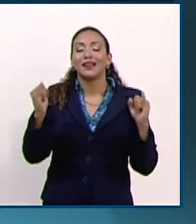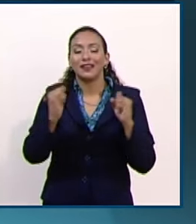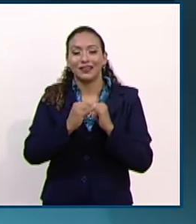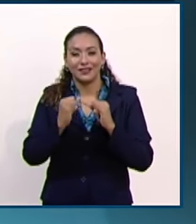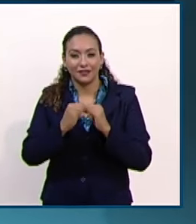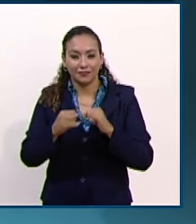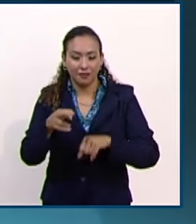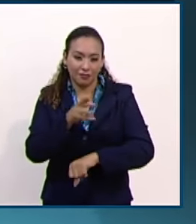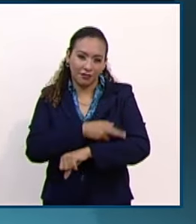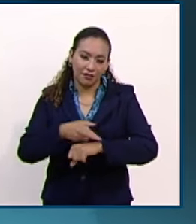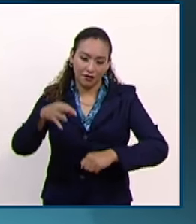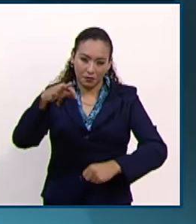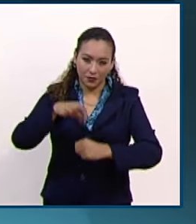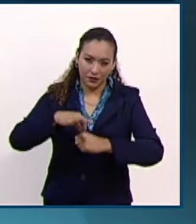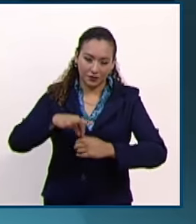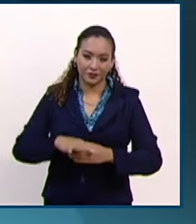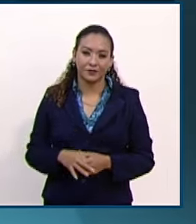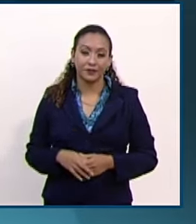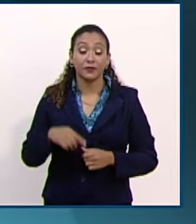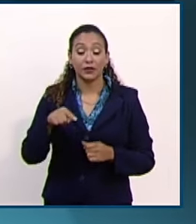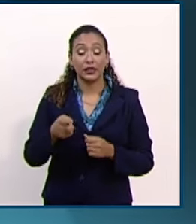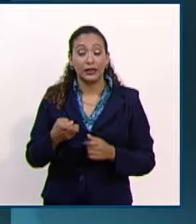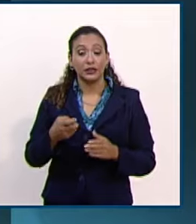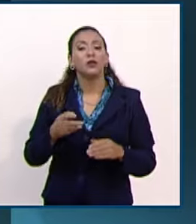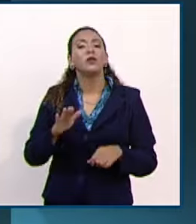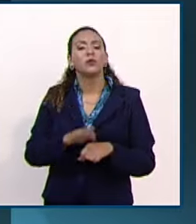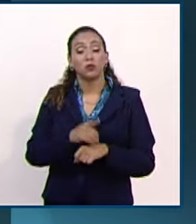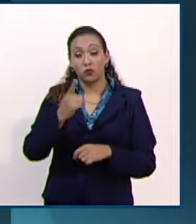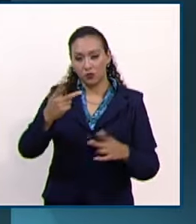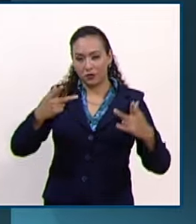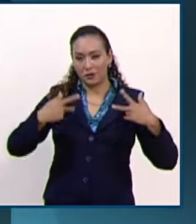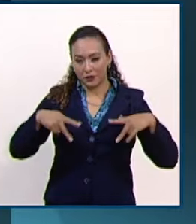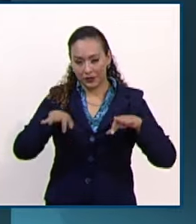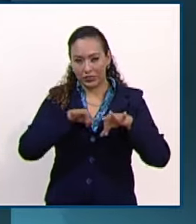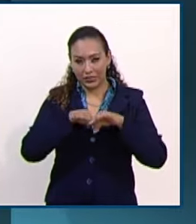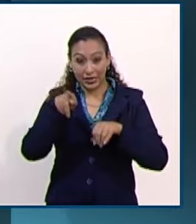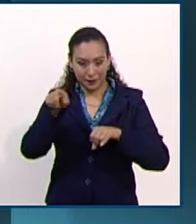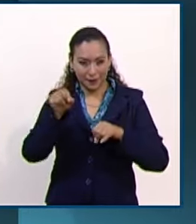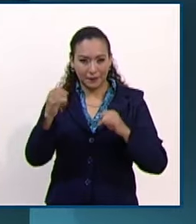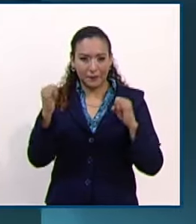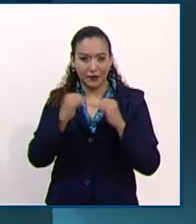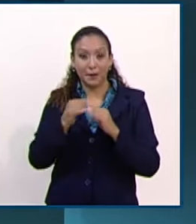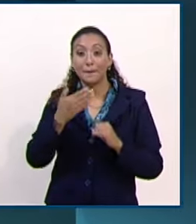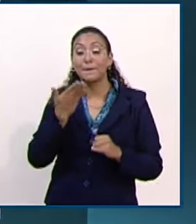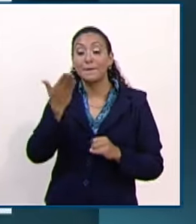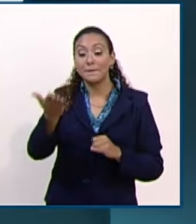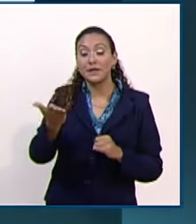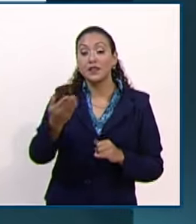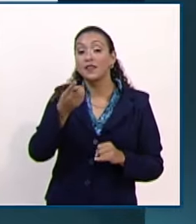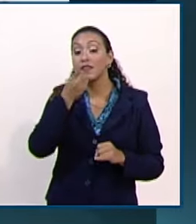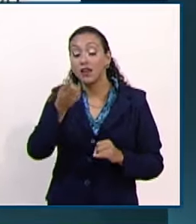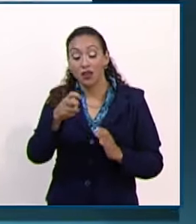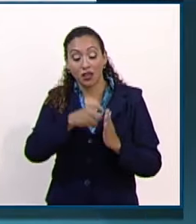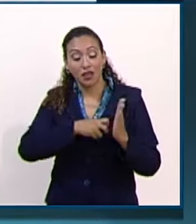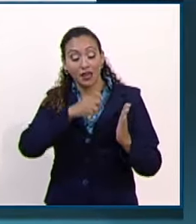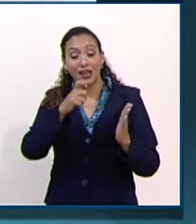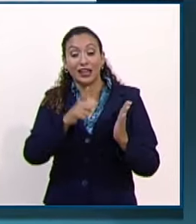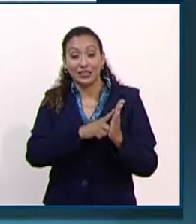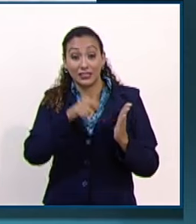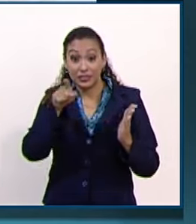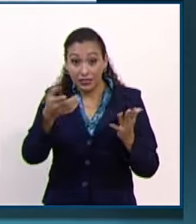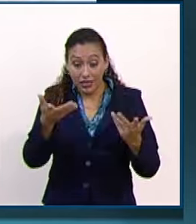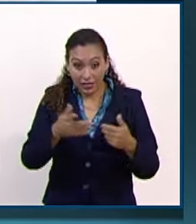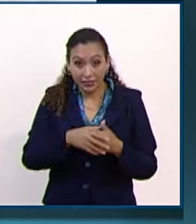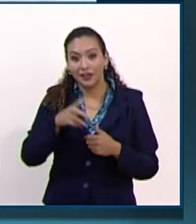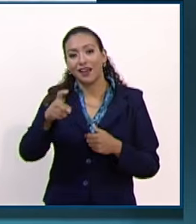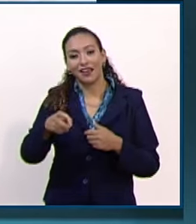Procedimientos Electorales. Lo anterior, luego de que un trabajador de aquella institución reclamó que dichas reformas eliminarían el cargo